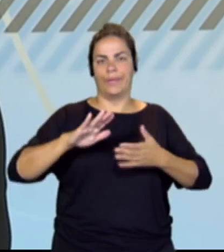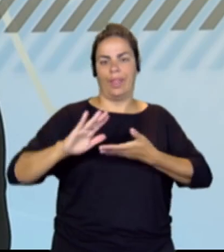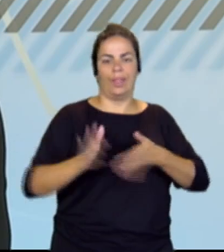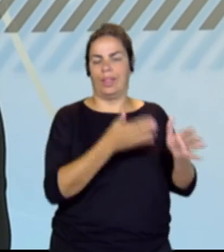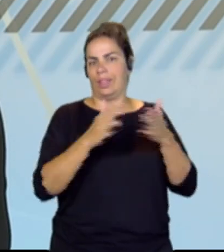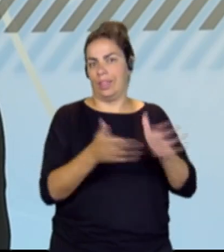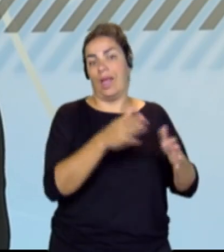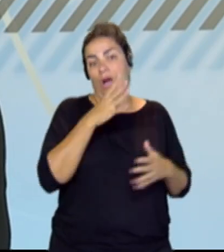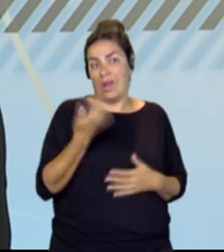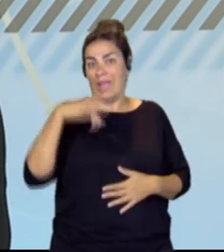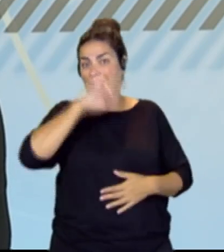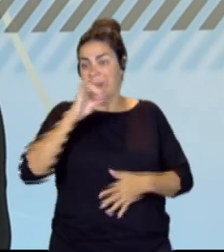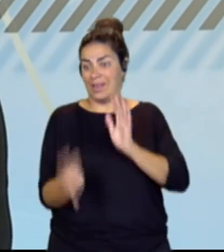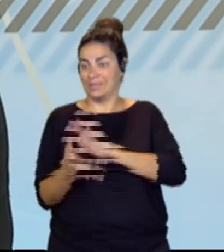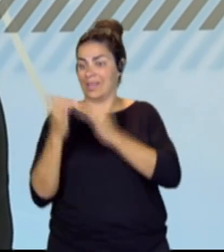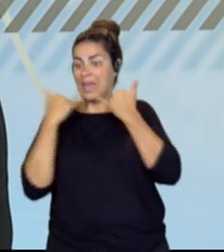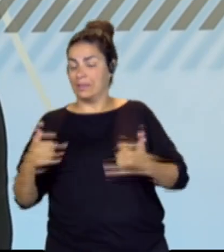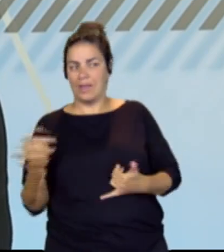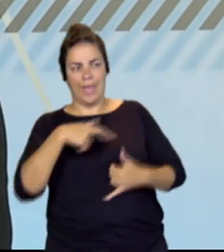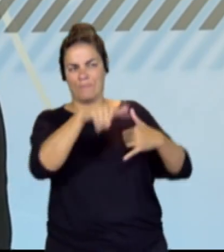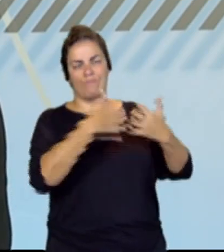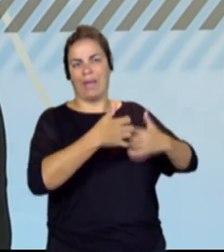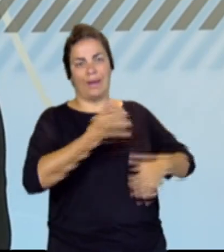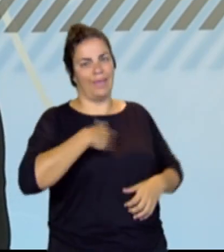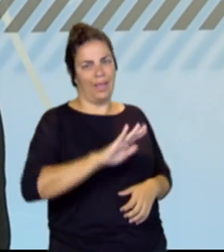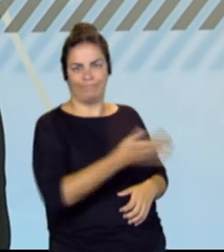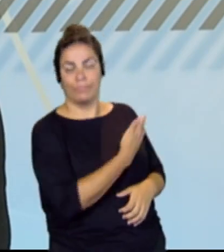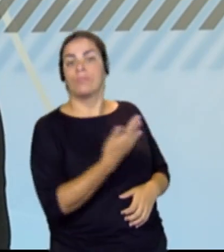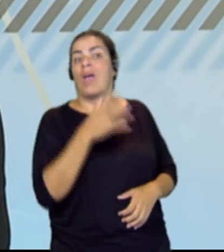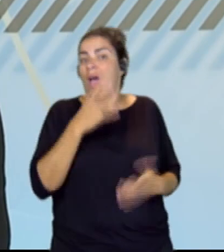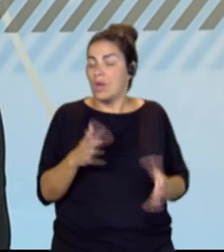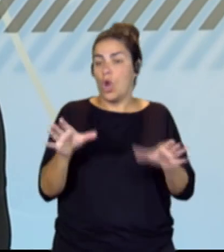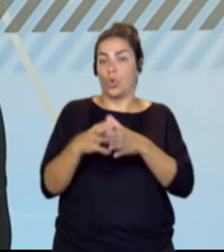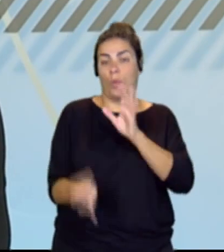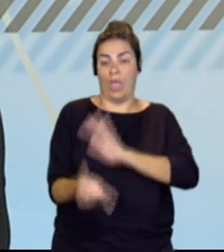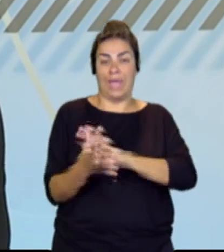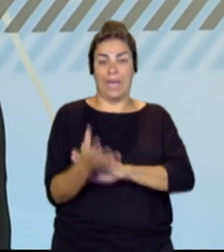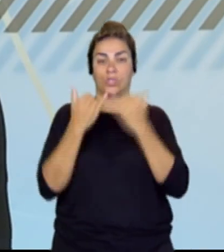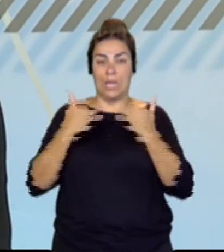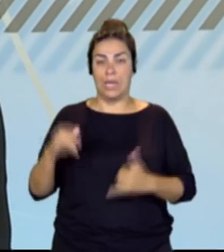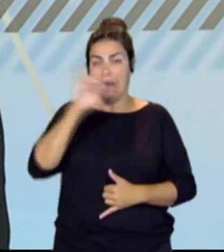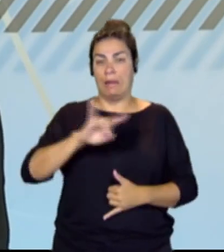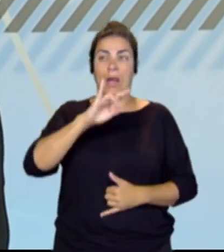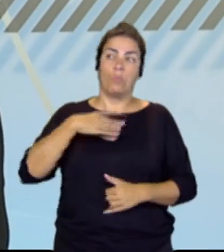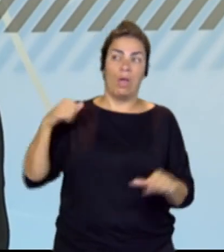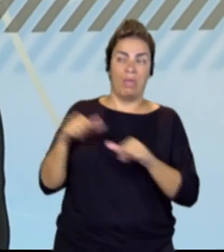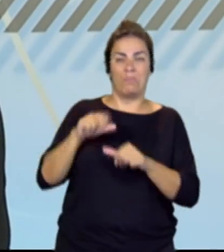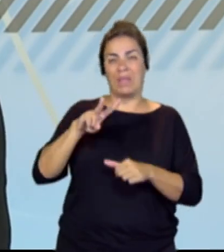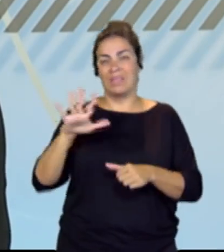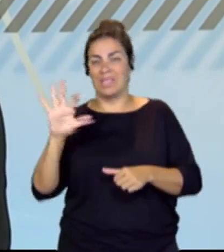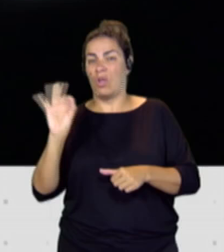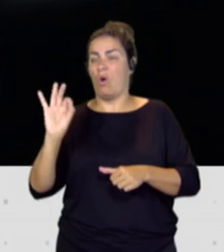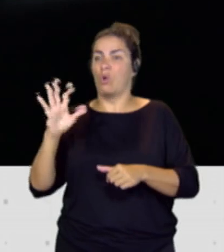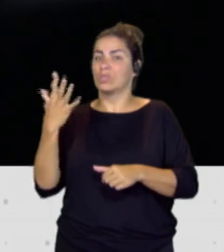electricidad en Canarias. Estamos hablando de que actualmente los grupos de generación en Canarias tienen entre 25 y 50 años, han superado